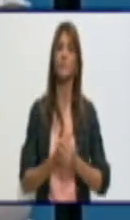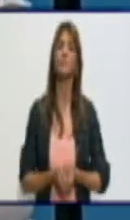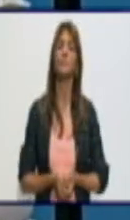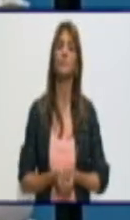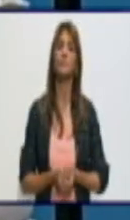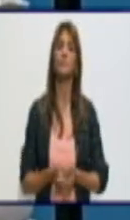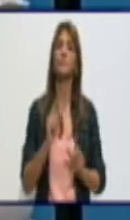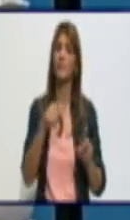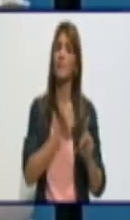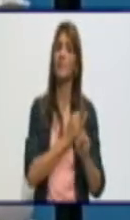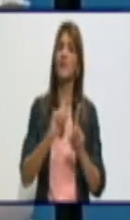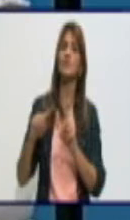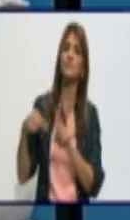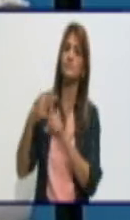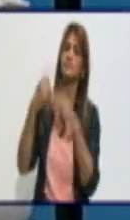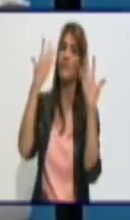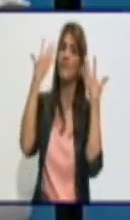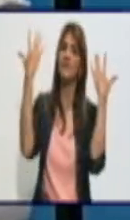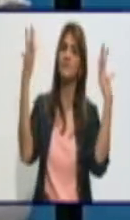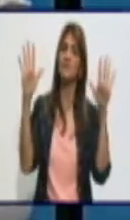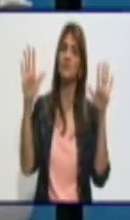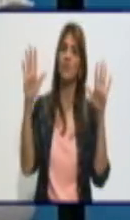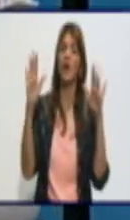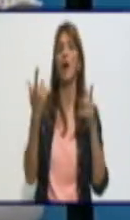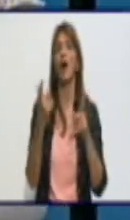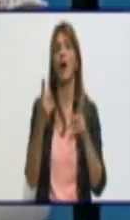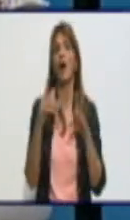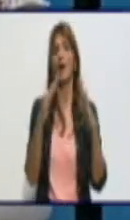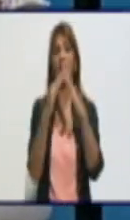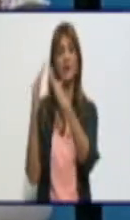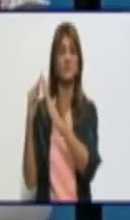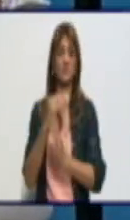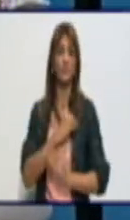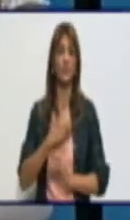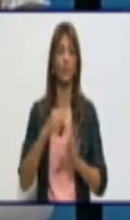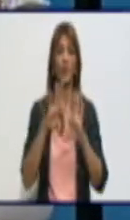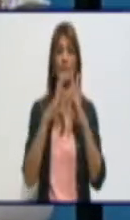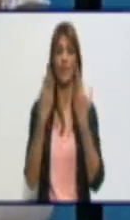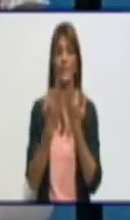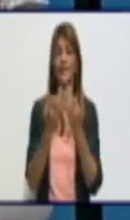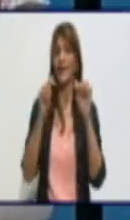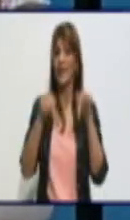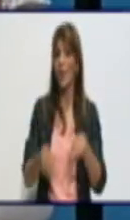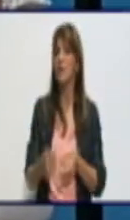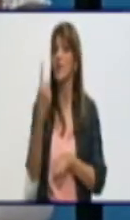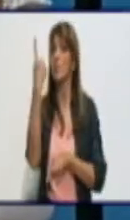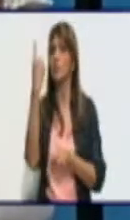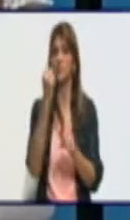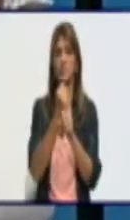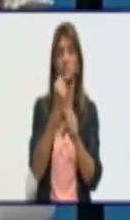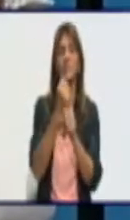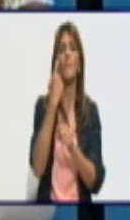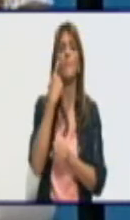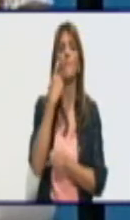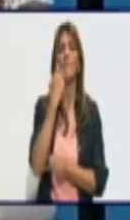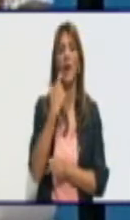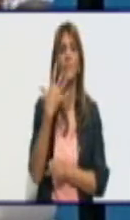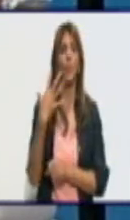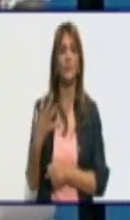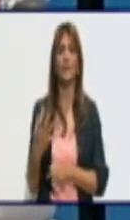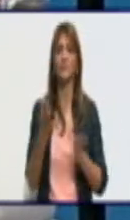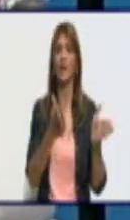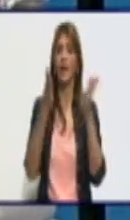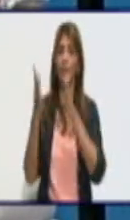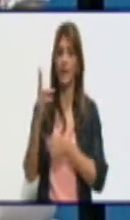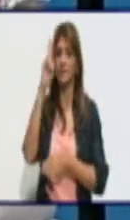felicitación de todos los médicos y enfermeros de las familias que hoy constituyen uno de los elabones más importantes en nuestro sistema de salud, garantizando así